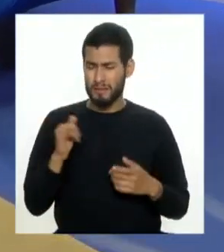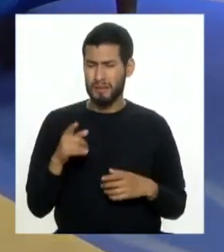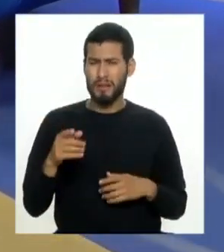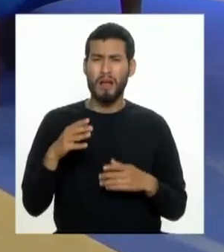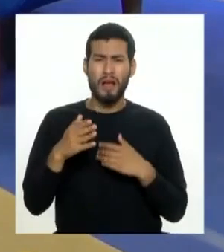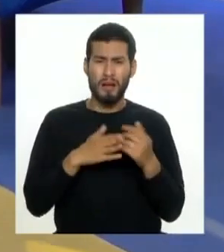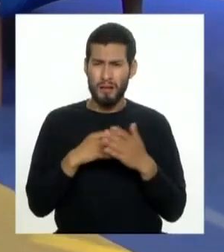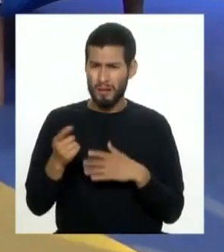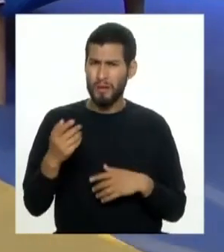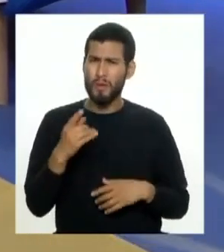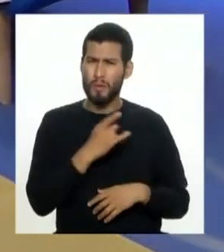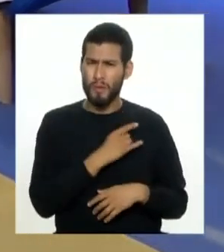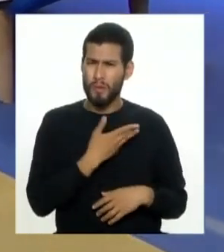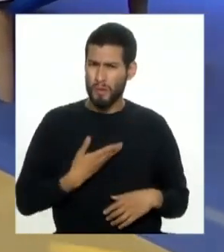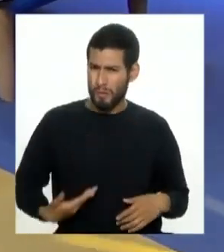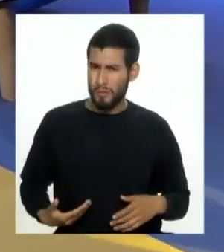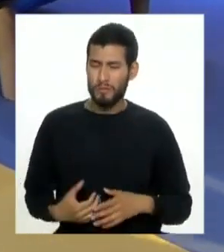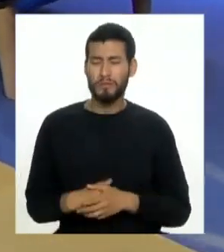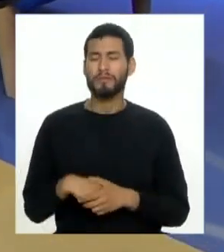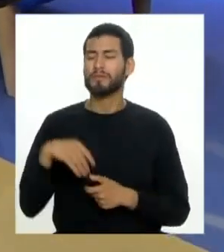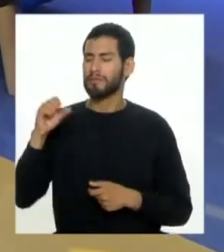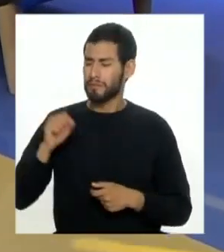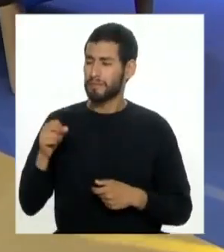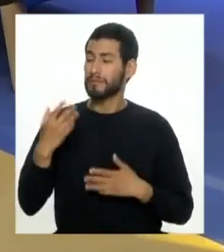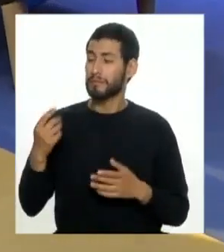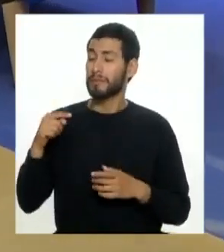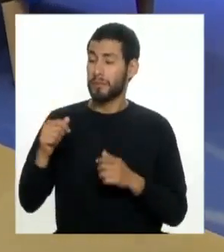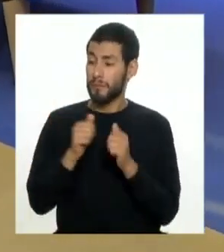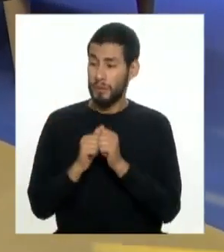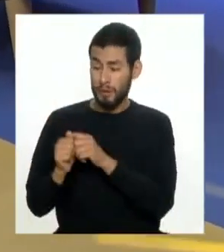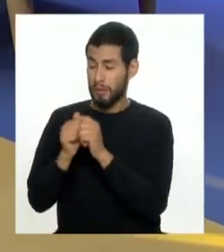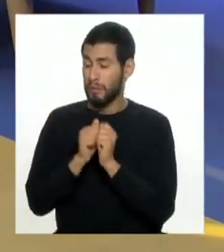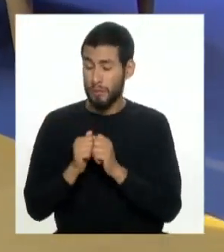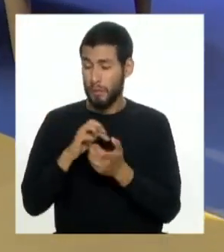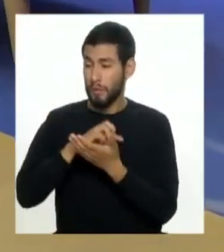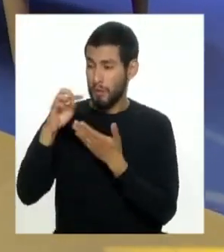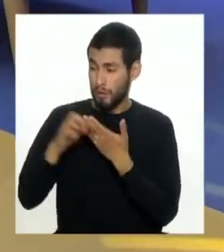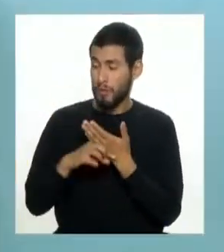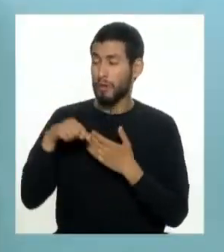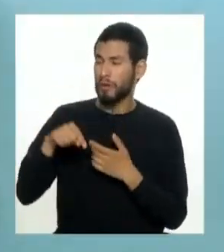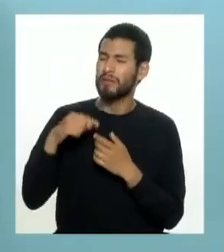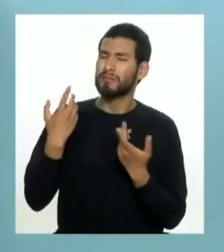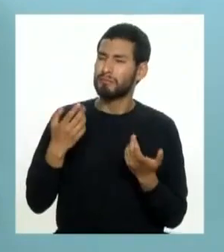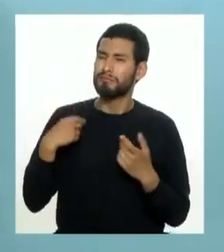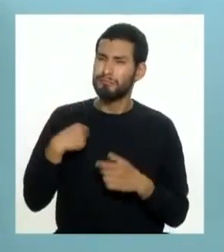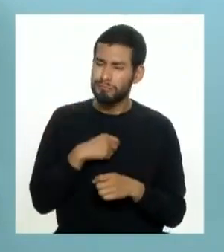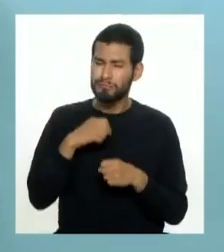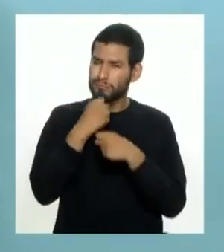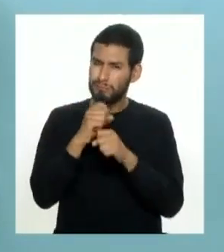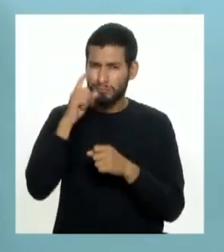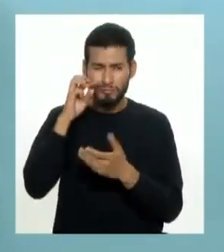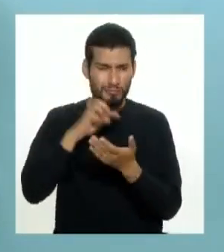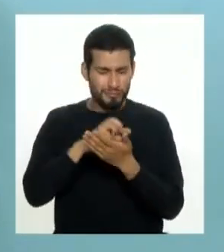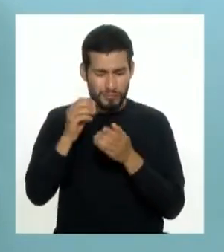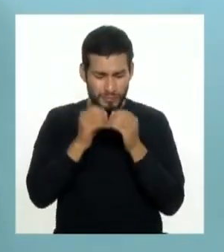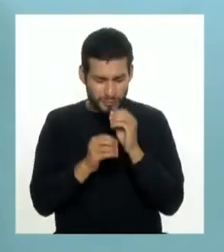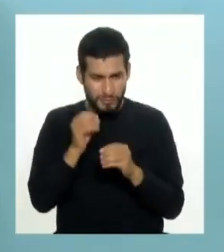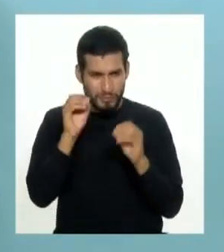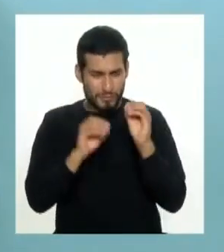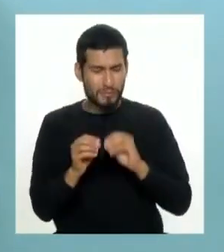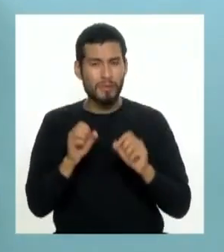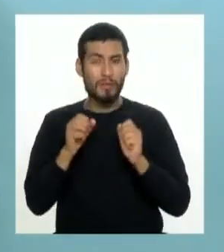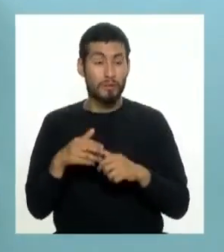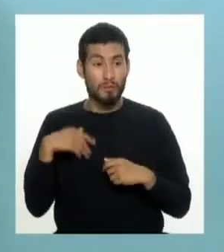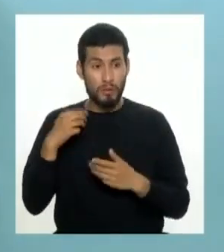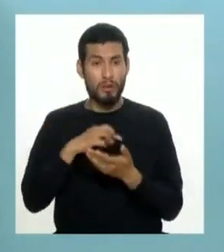pública tenemos grandes brechas en realidad desde el programa juntos iniciamos una etapa de rediseño del programa para que se viera la